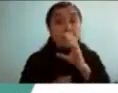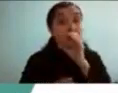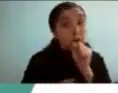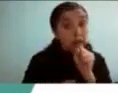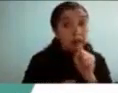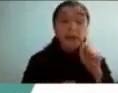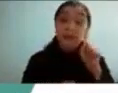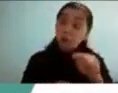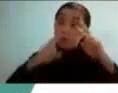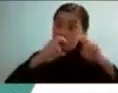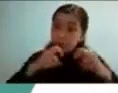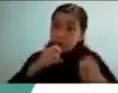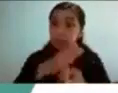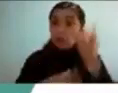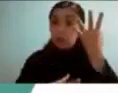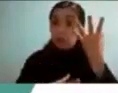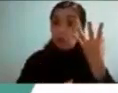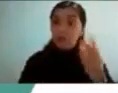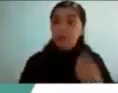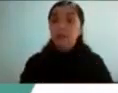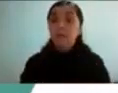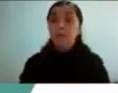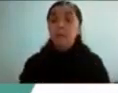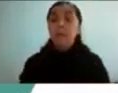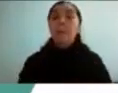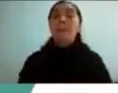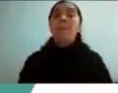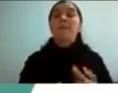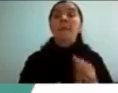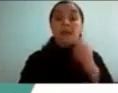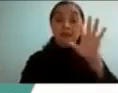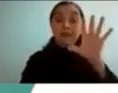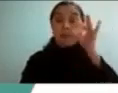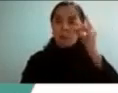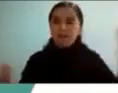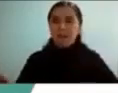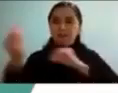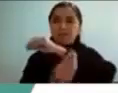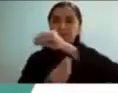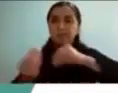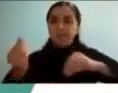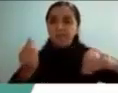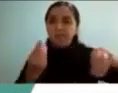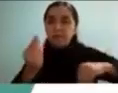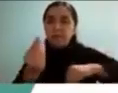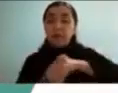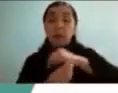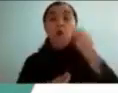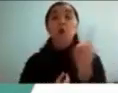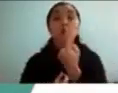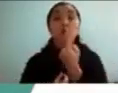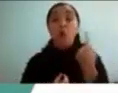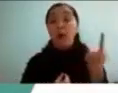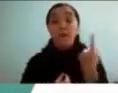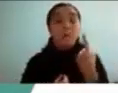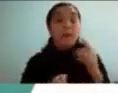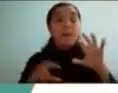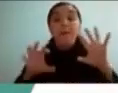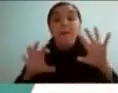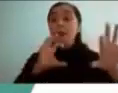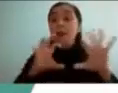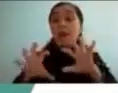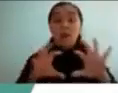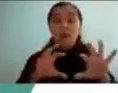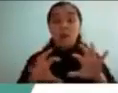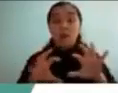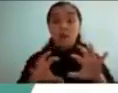acerca de eso si ustedes se han cuenta hay una mezcla acá no solamente las cosas vamos a hablar directamente de algo más